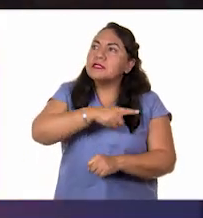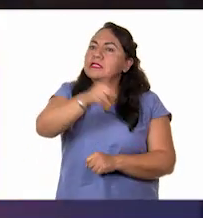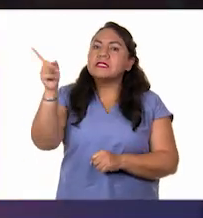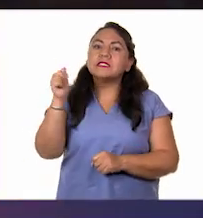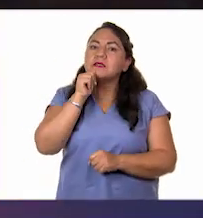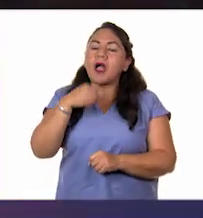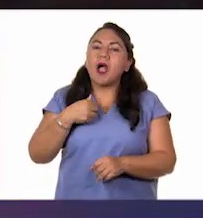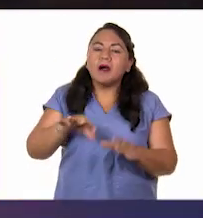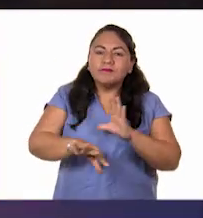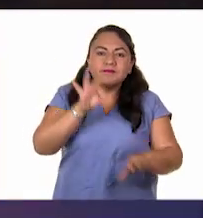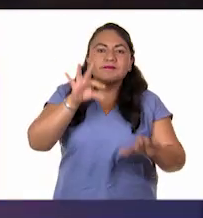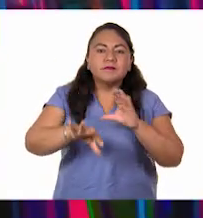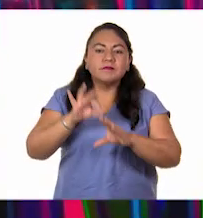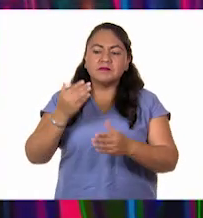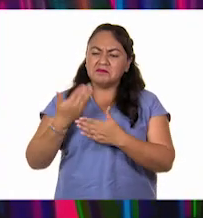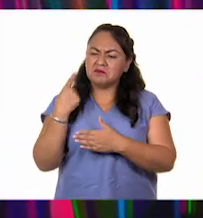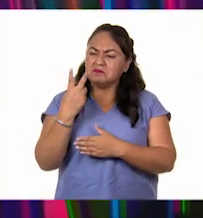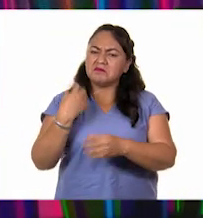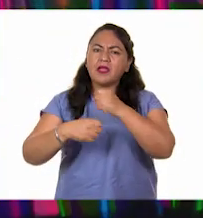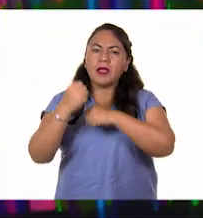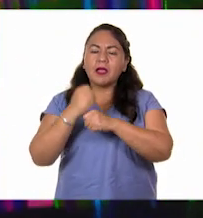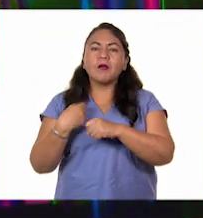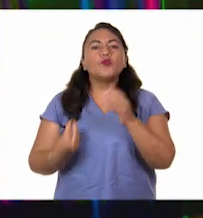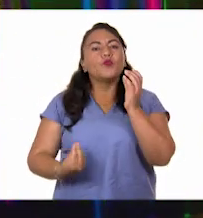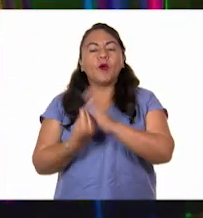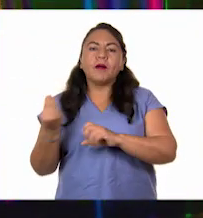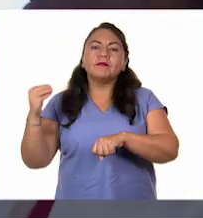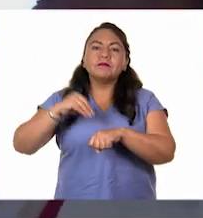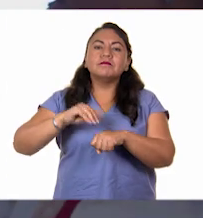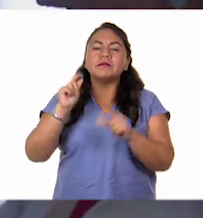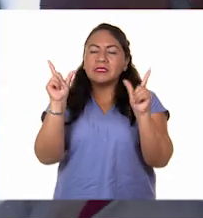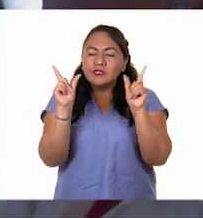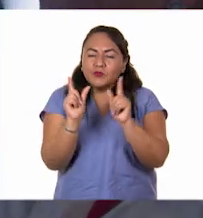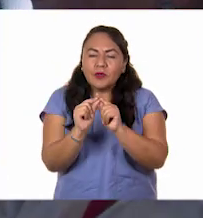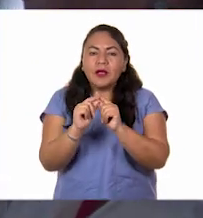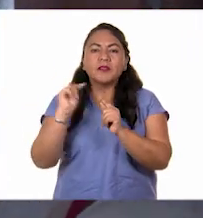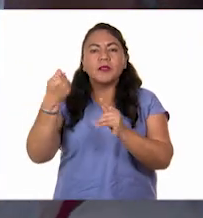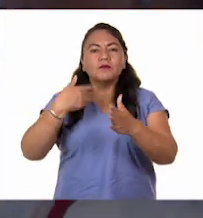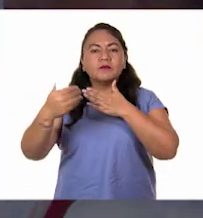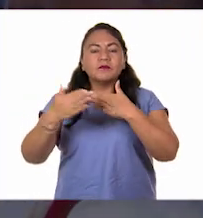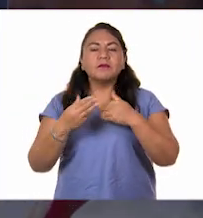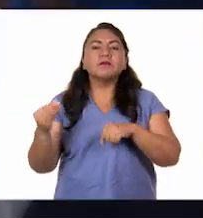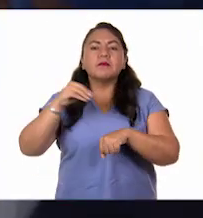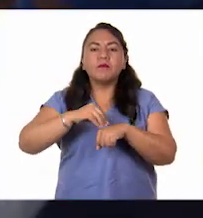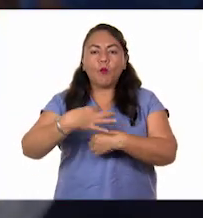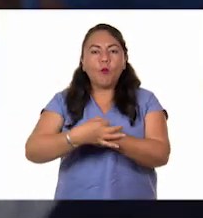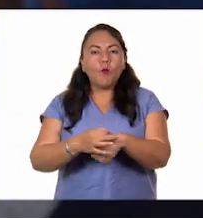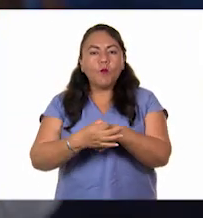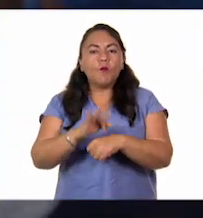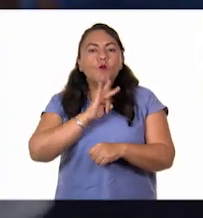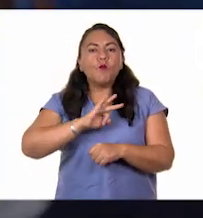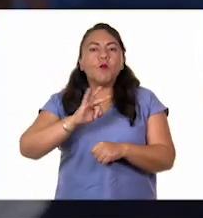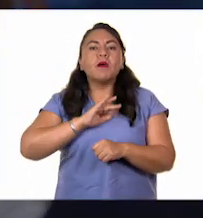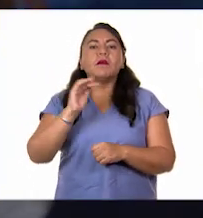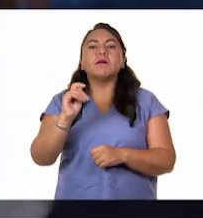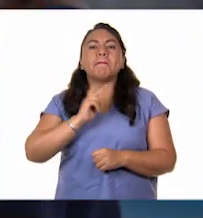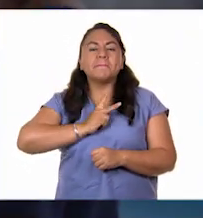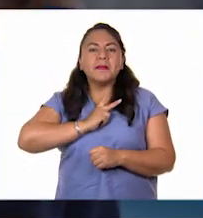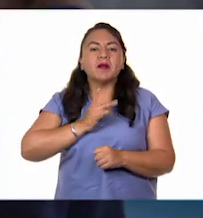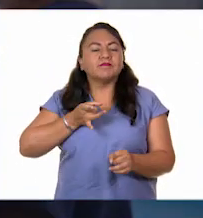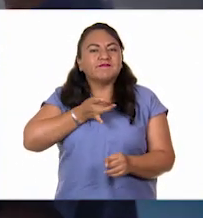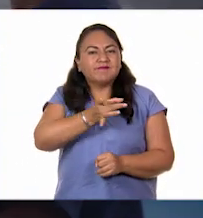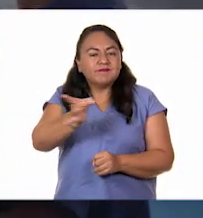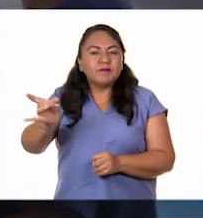más había encontrado. Hace unos años, innovamos en el mundo de la nanotecnología, creando una nueva molécula capaz de matar virus,